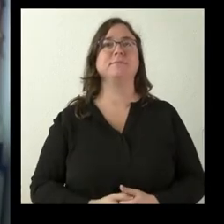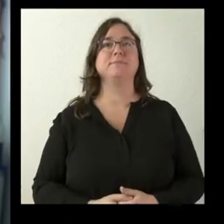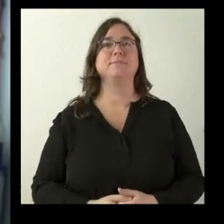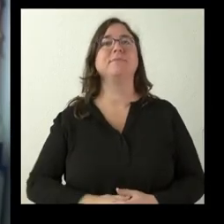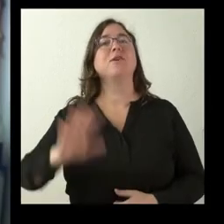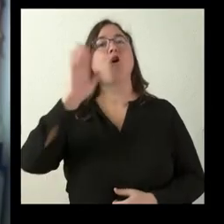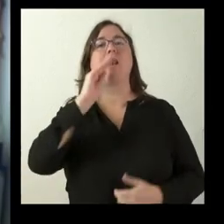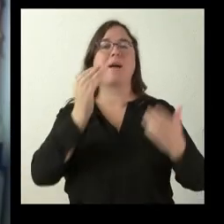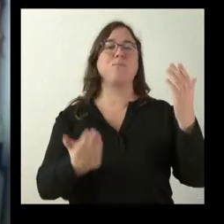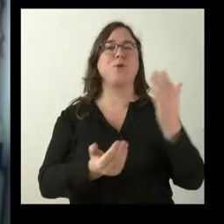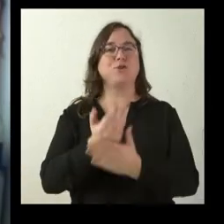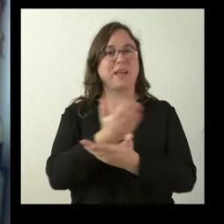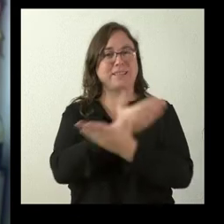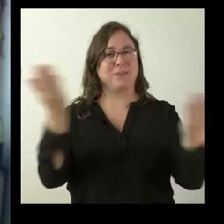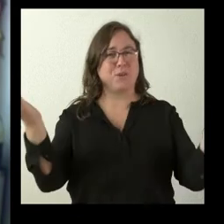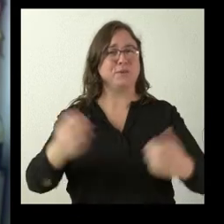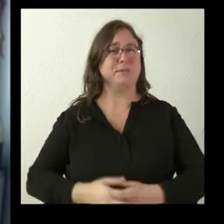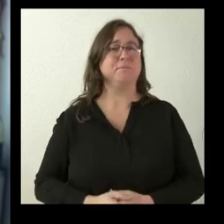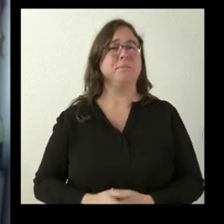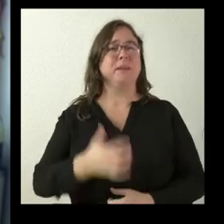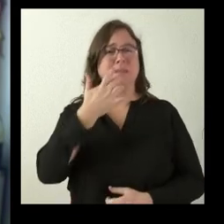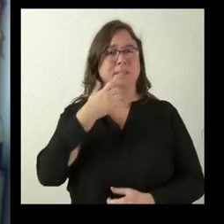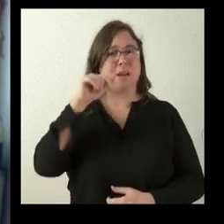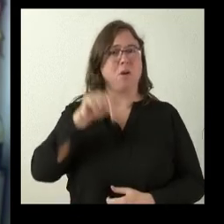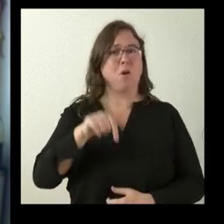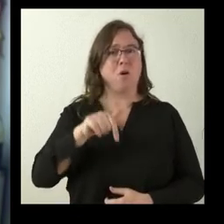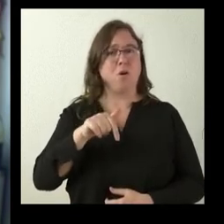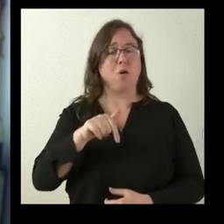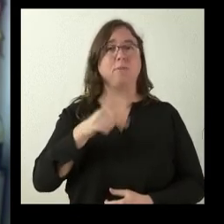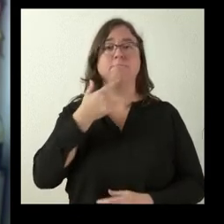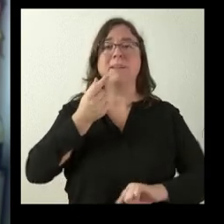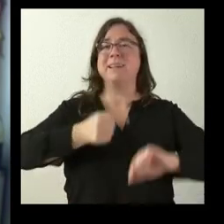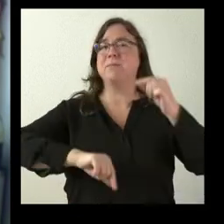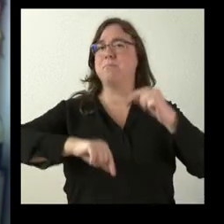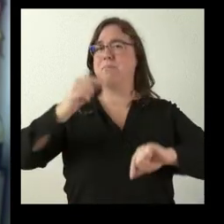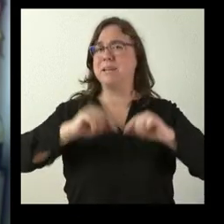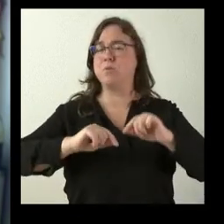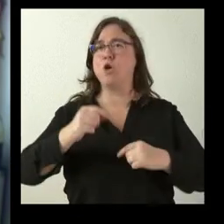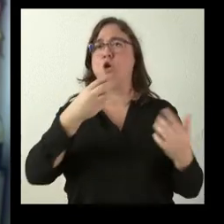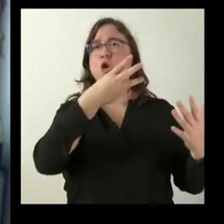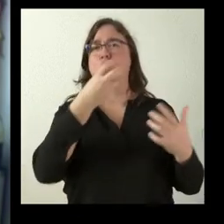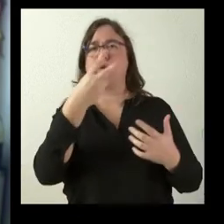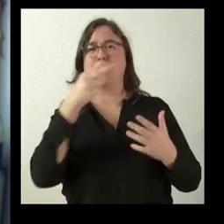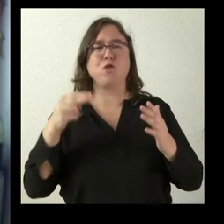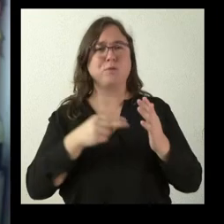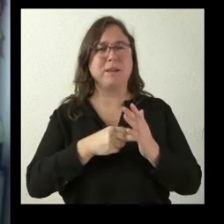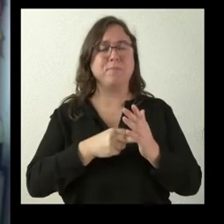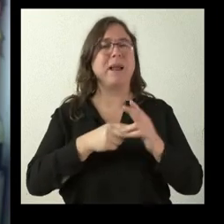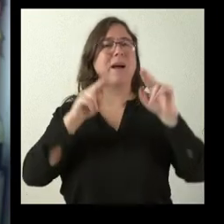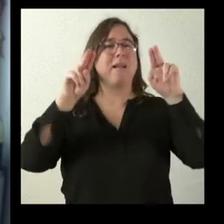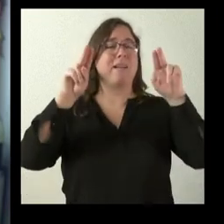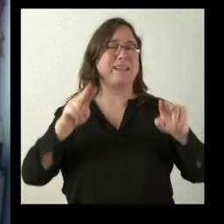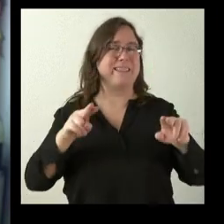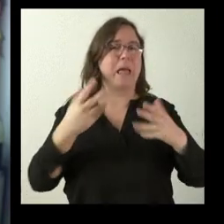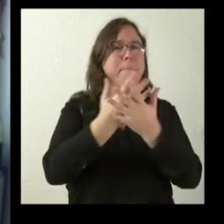Hola, muy buenos días a todos. Mientras que hoy se ha aprobado ese presupuesto de más de 800.000 euros para la residencia mixta de